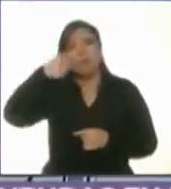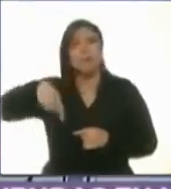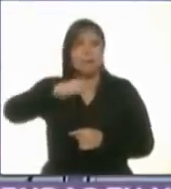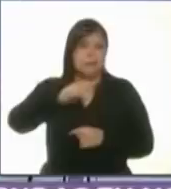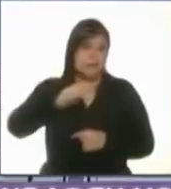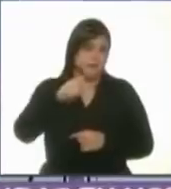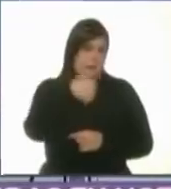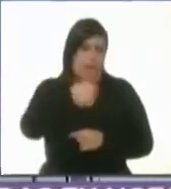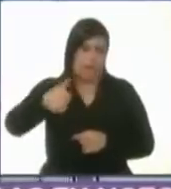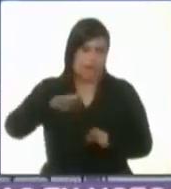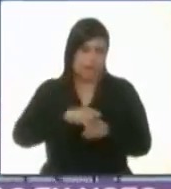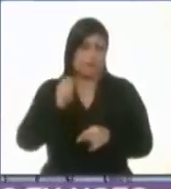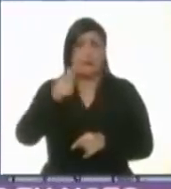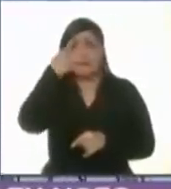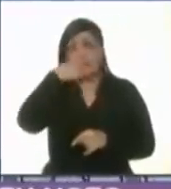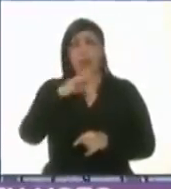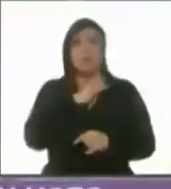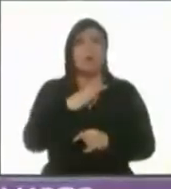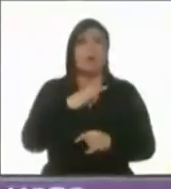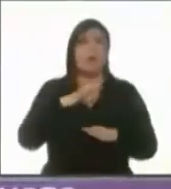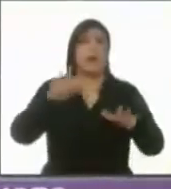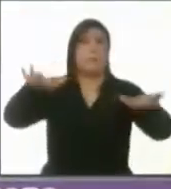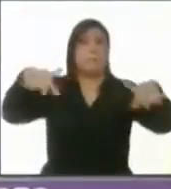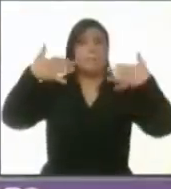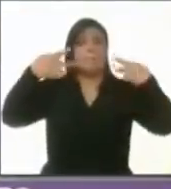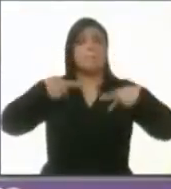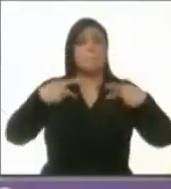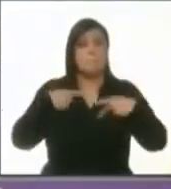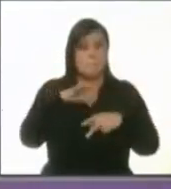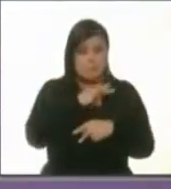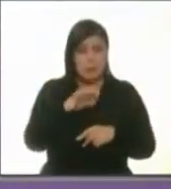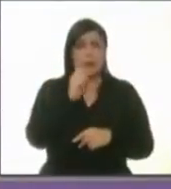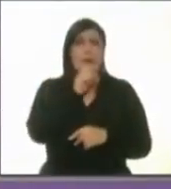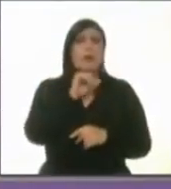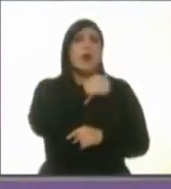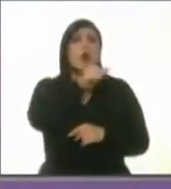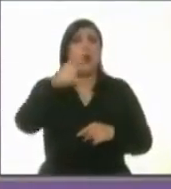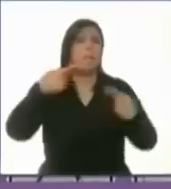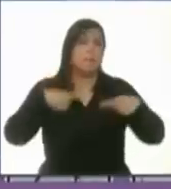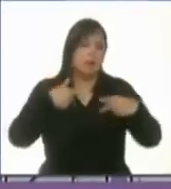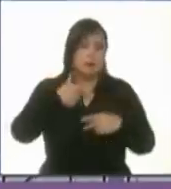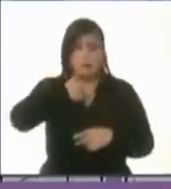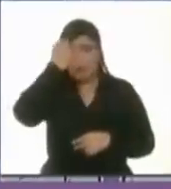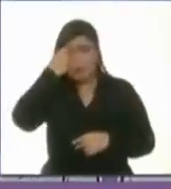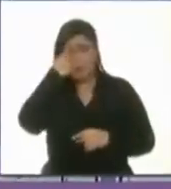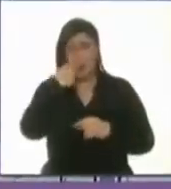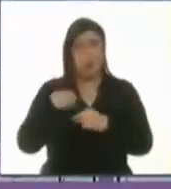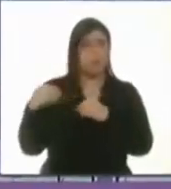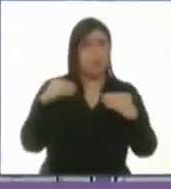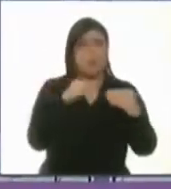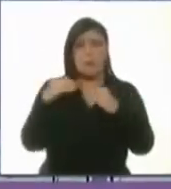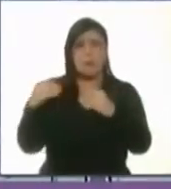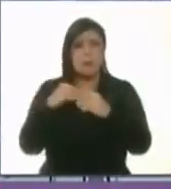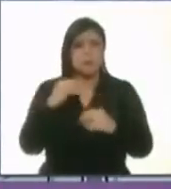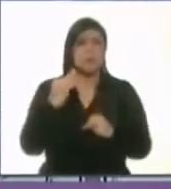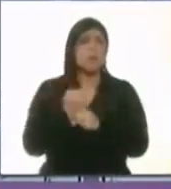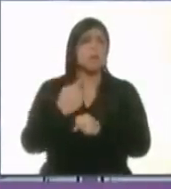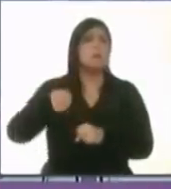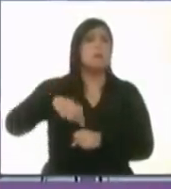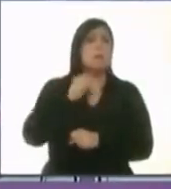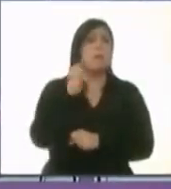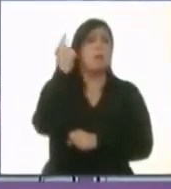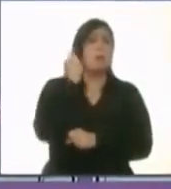Para que ellos tengan cobertura y para que todos los otros candidatos que estamos aquí contendiendo no tengamos ninguna cobertura.